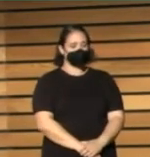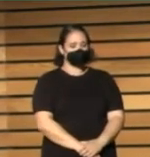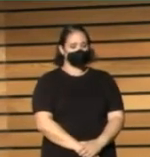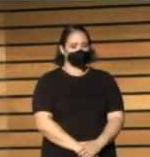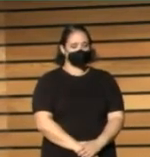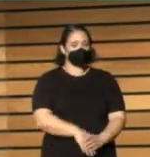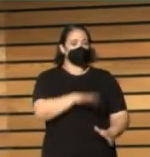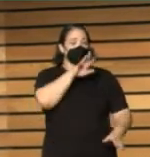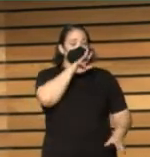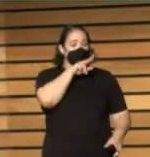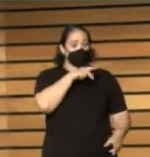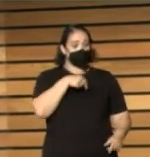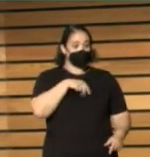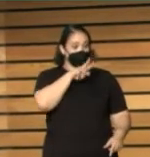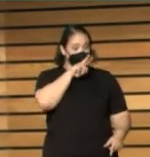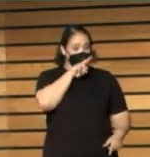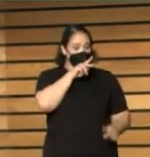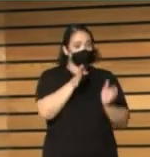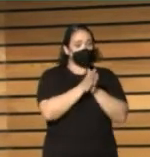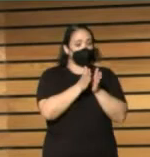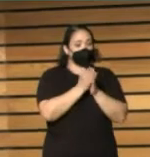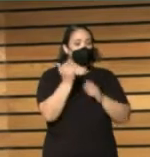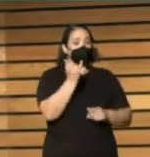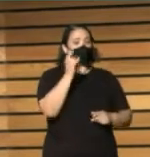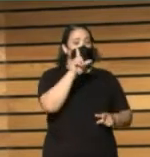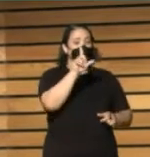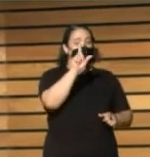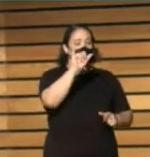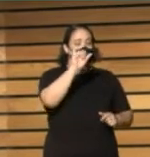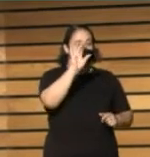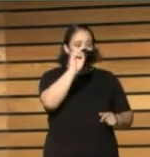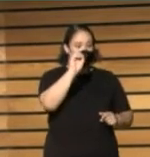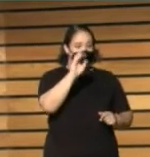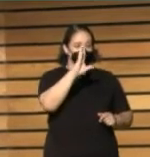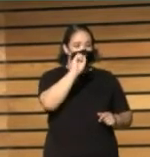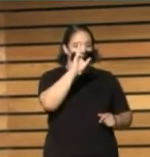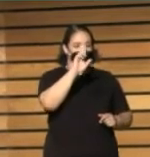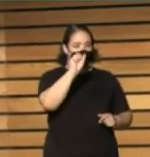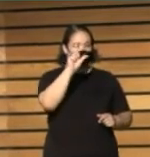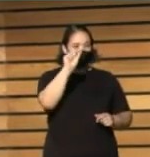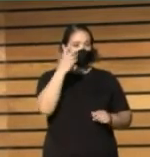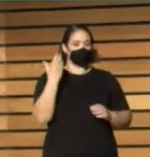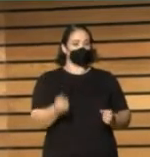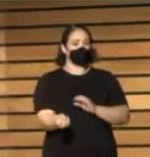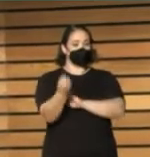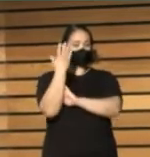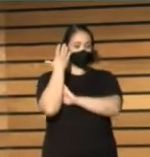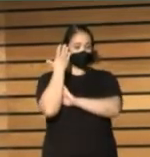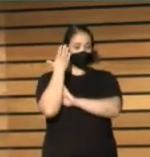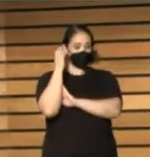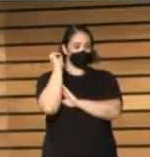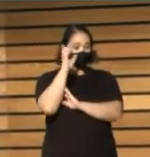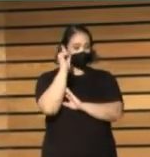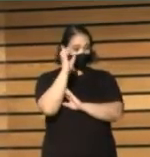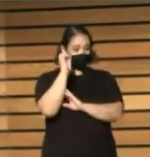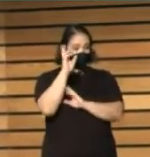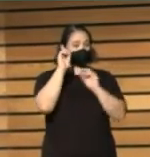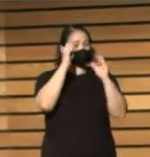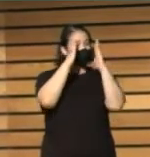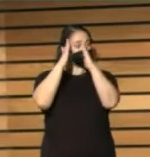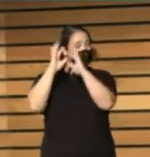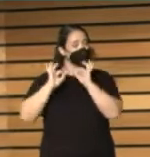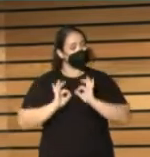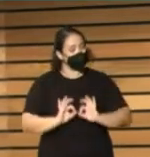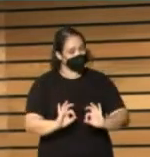Va a hablar ahora nuestro compañero Julio Cordal y después la exposición de Natividad Montaner que va acerca de las Bibliotecas